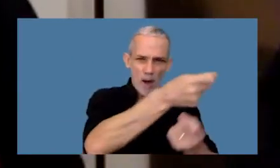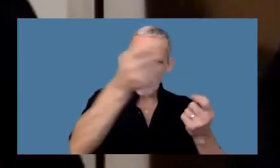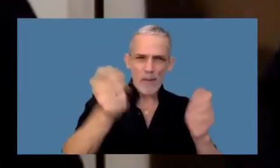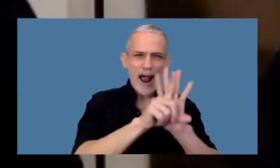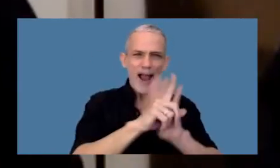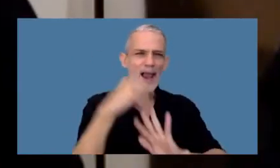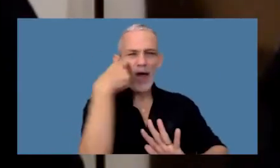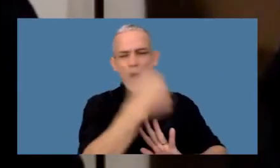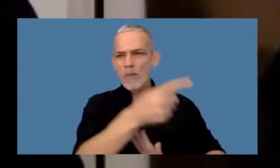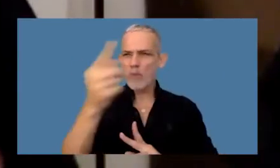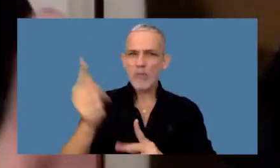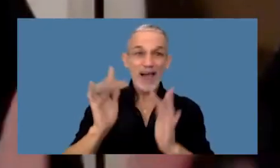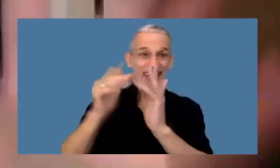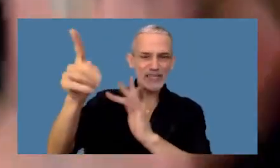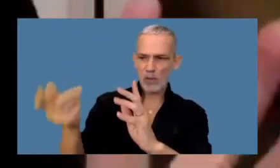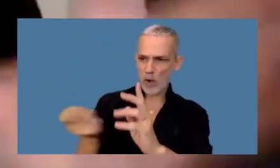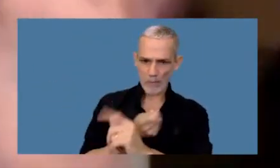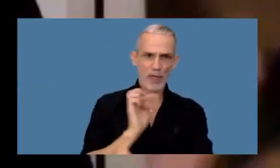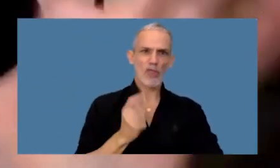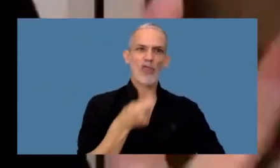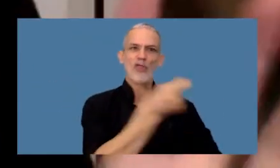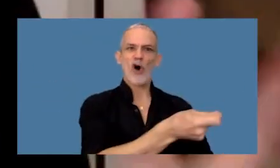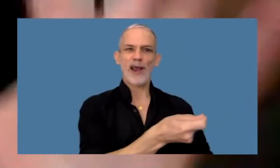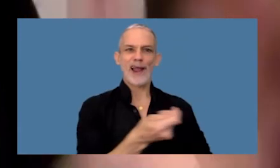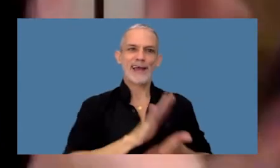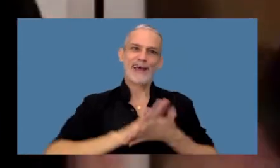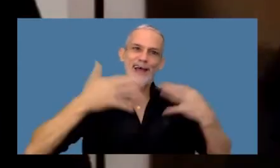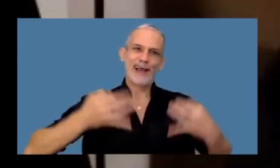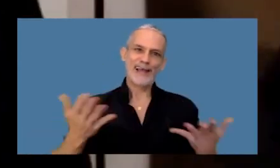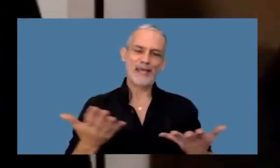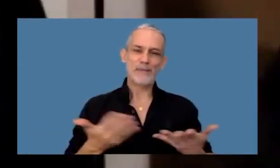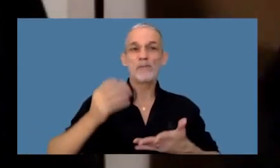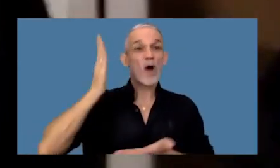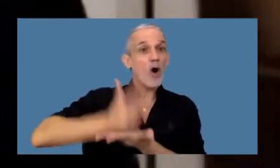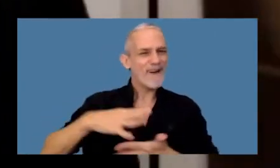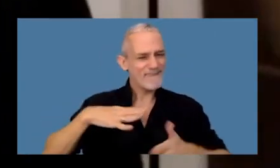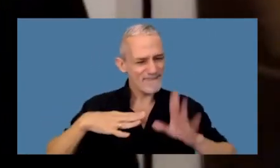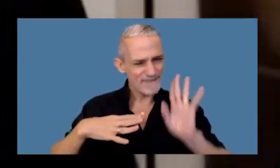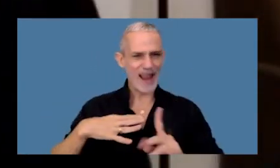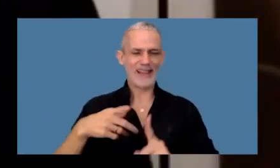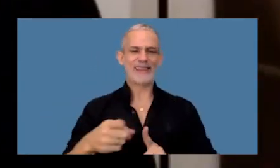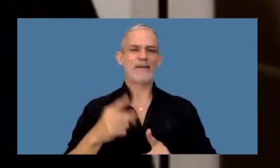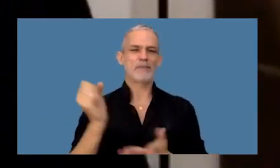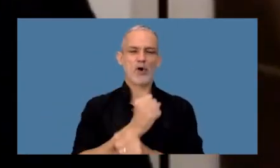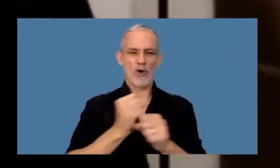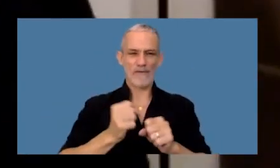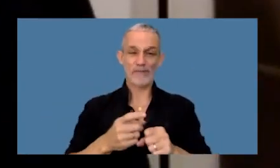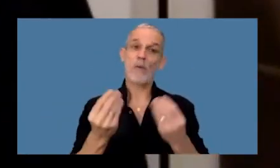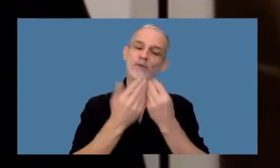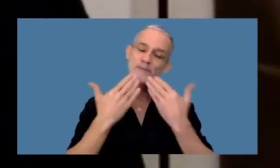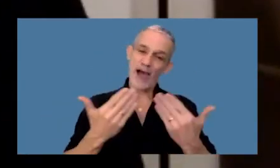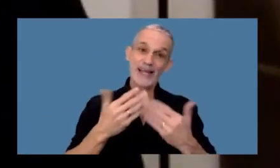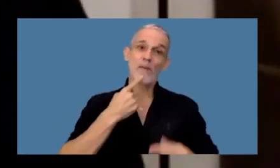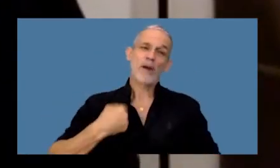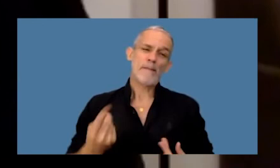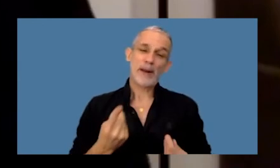uso de criptomonedas condena que insisto nuevamente no está firme está recurrida en casación muchas gracias por la